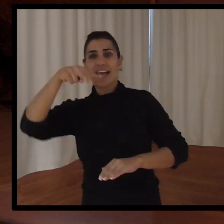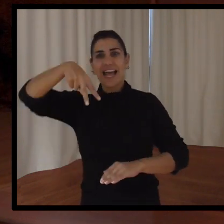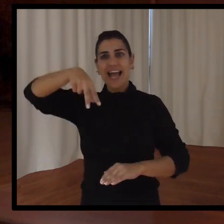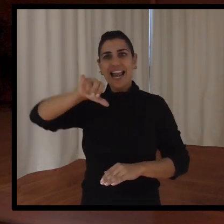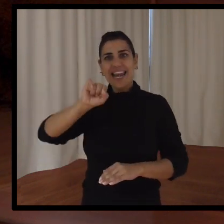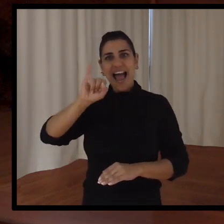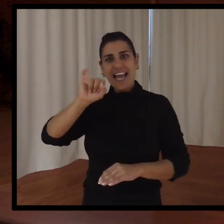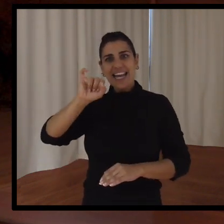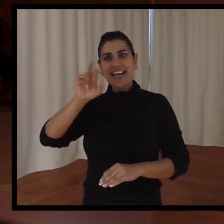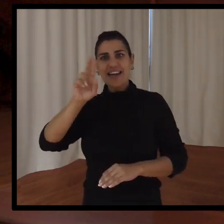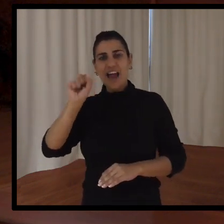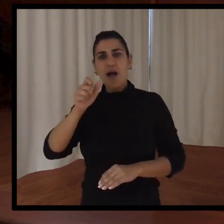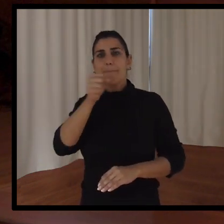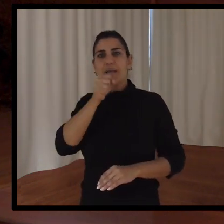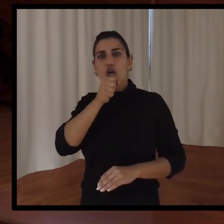Naira.